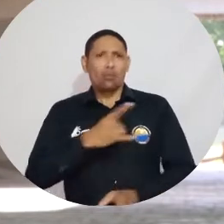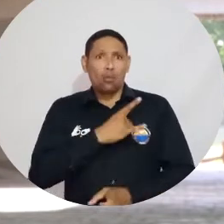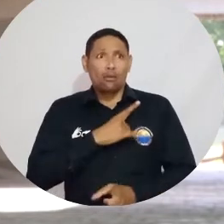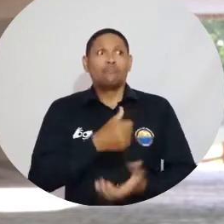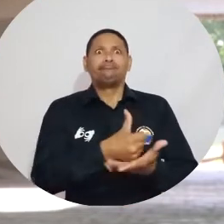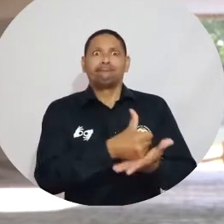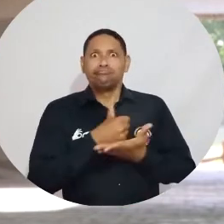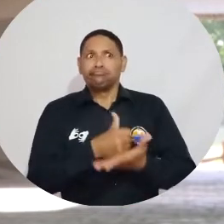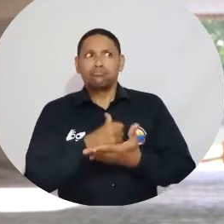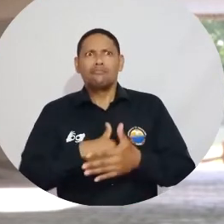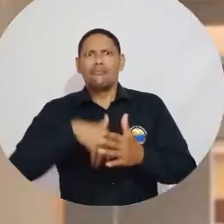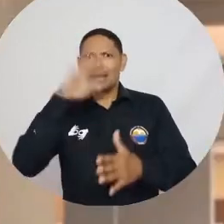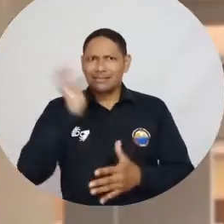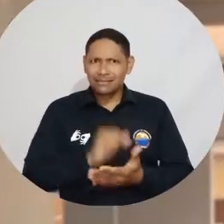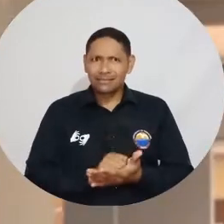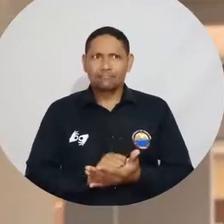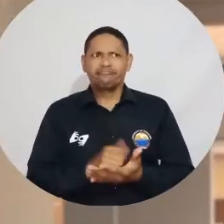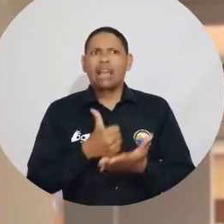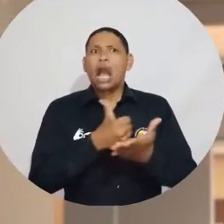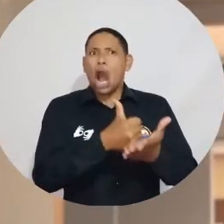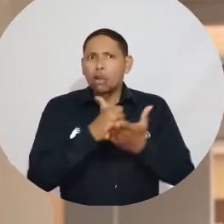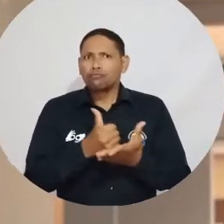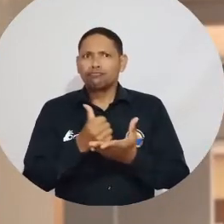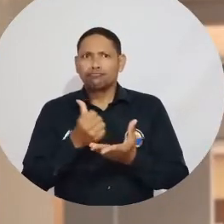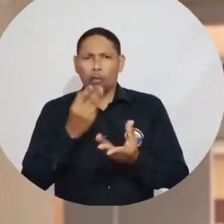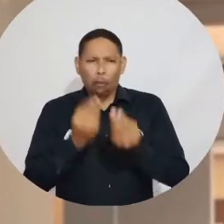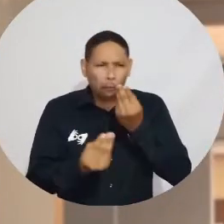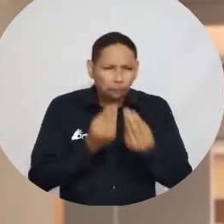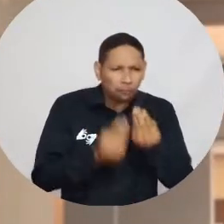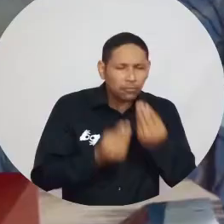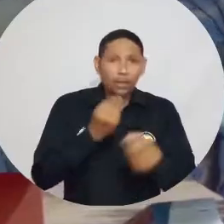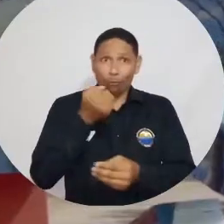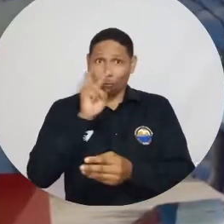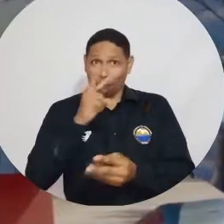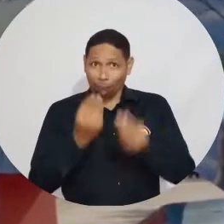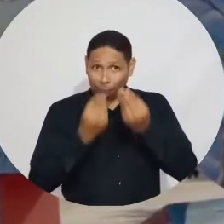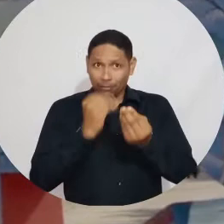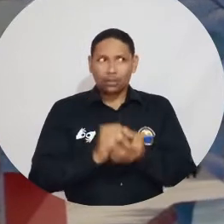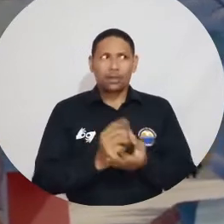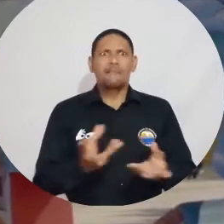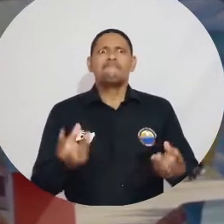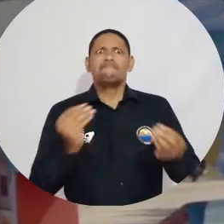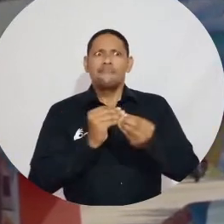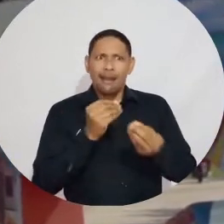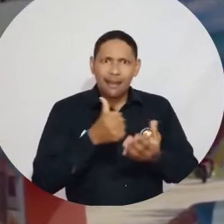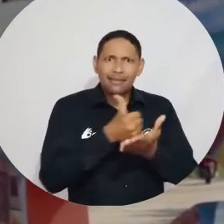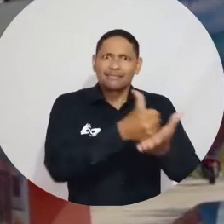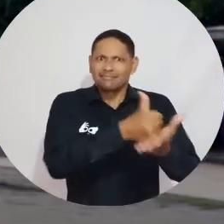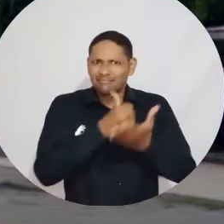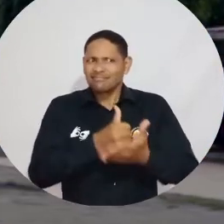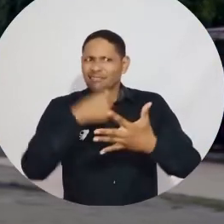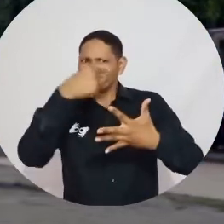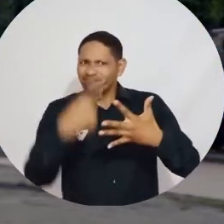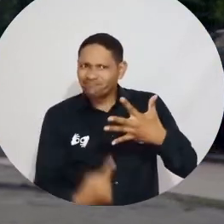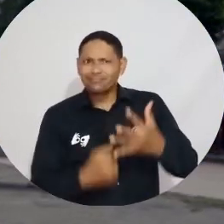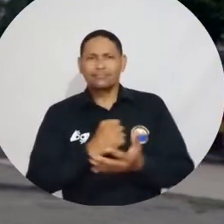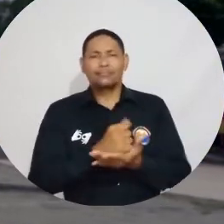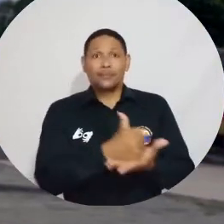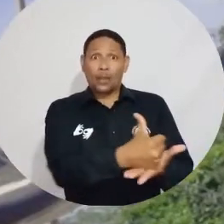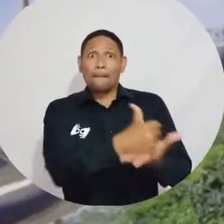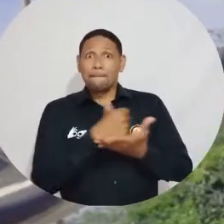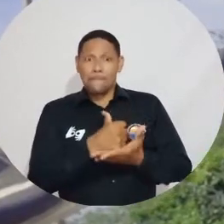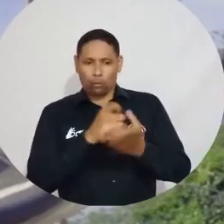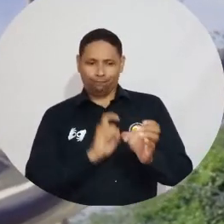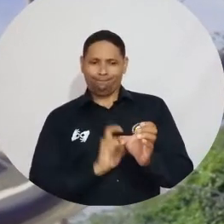muchos beneficios como por ejemplo las ayudantías de refrigerios, almuerzos y además de eso también la universidad me ayudó